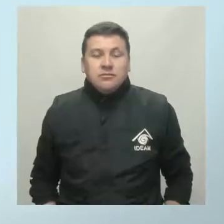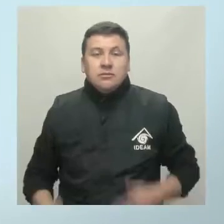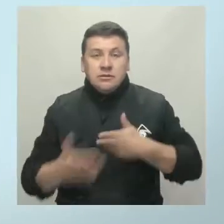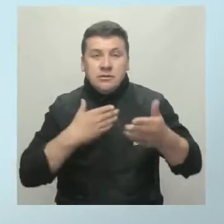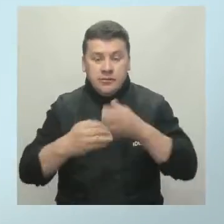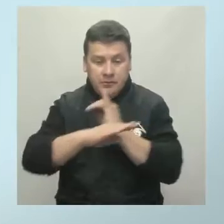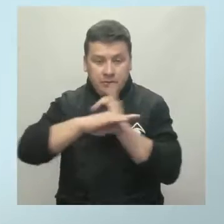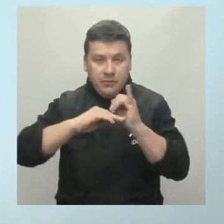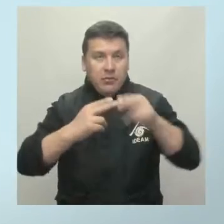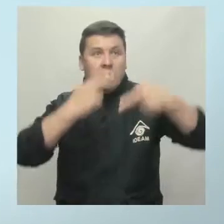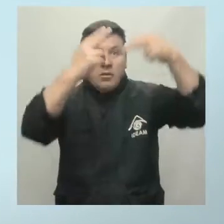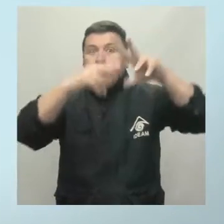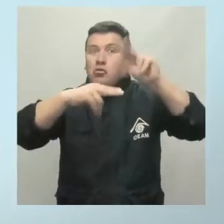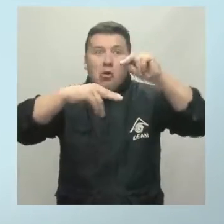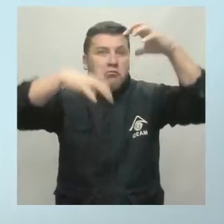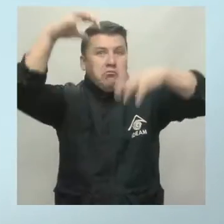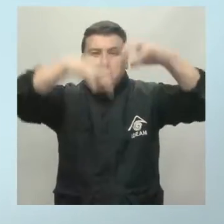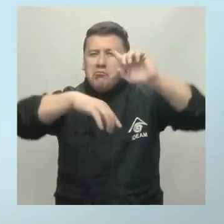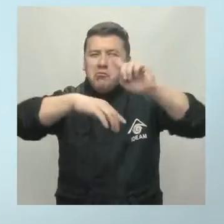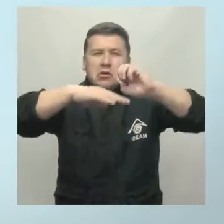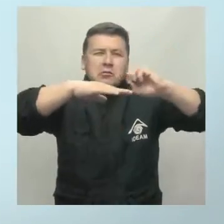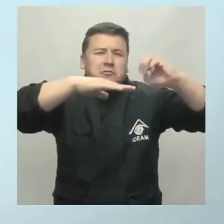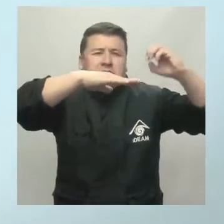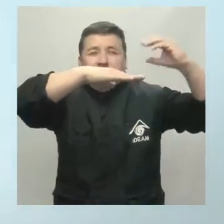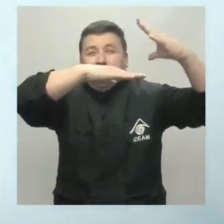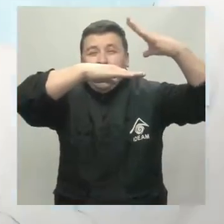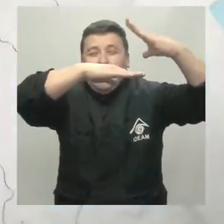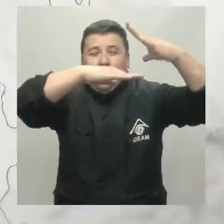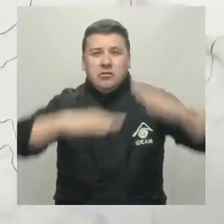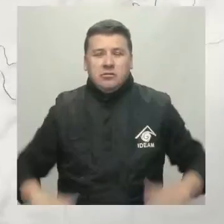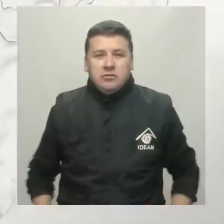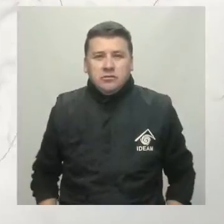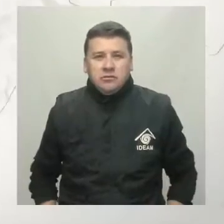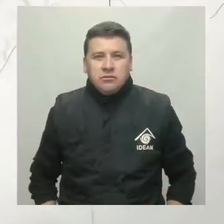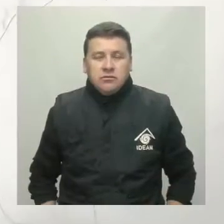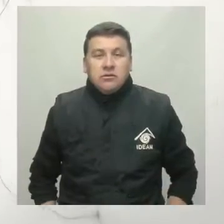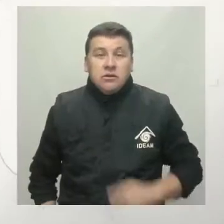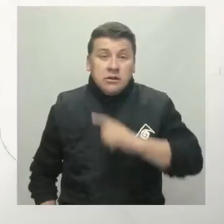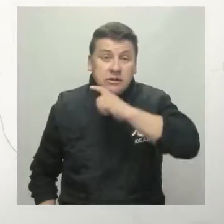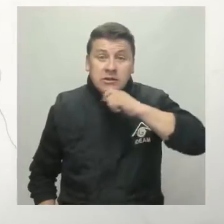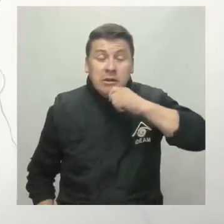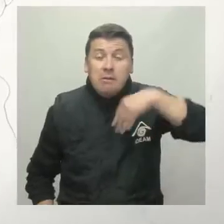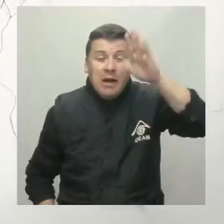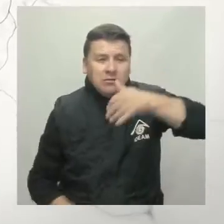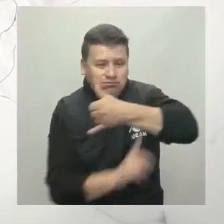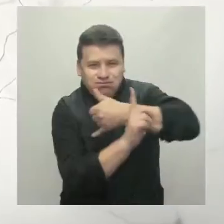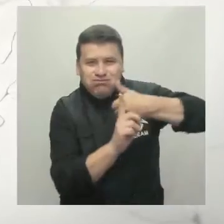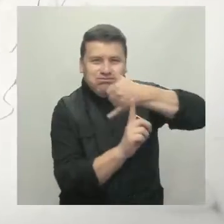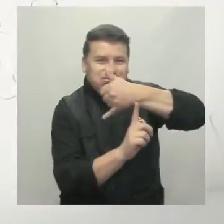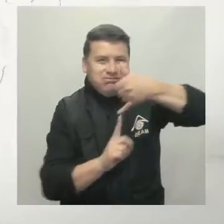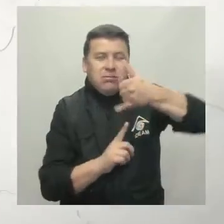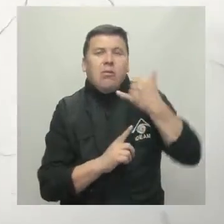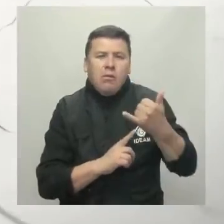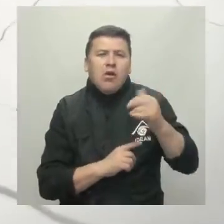Nuestras islas tendrán tiempo seco con cielos parcialmente nublados, sin descartar lluvismas en horas de la tarde. Sobre el litoral del Pacífico